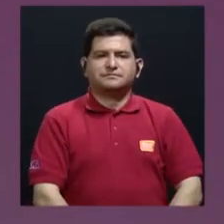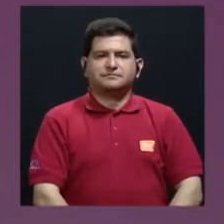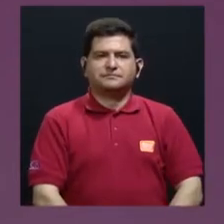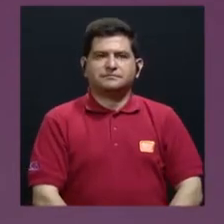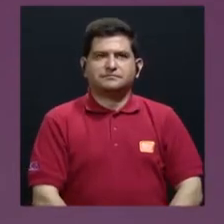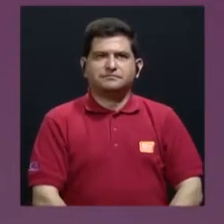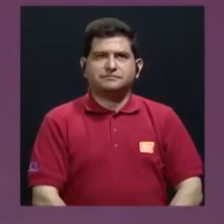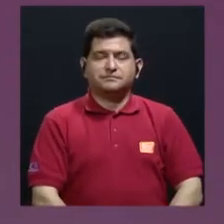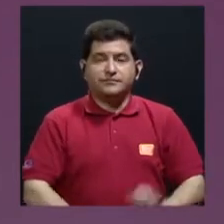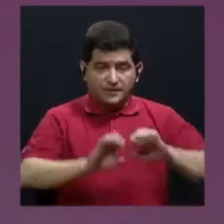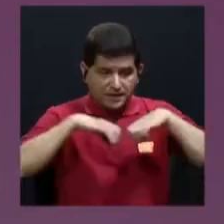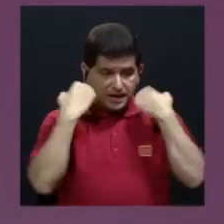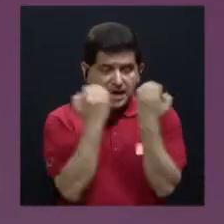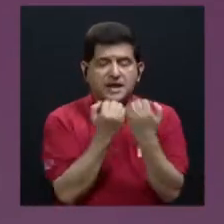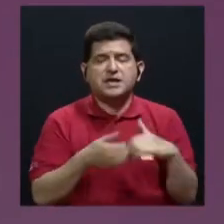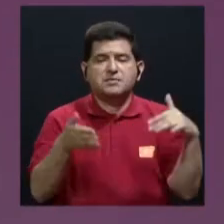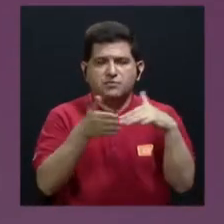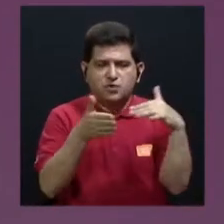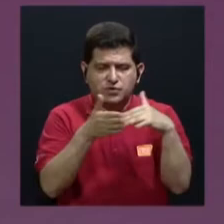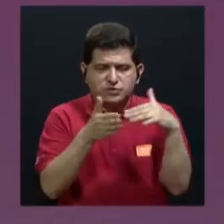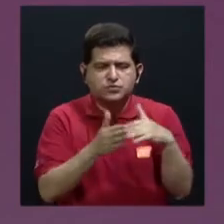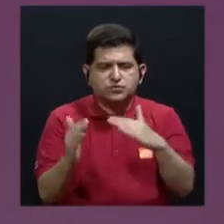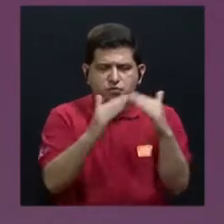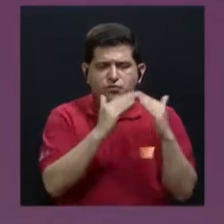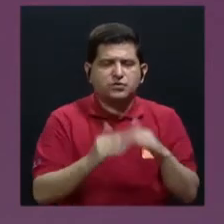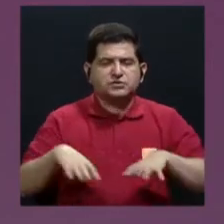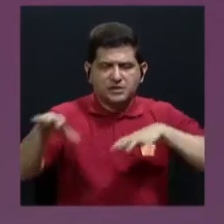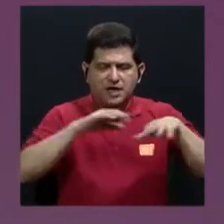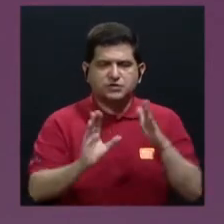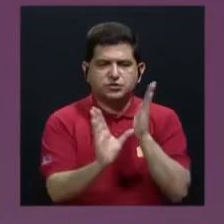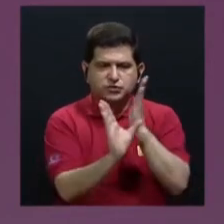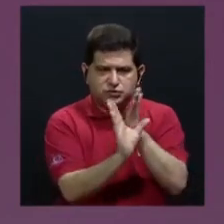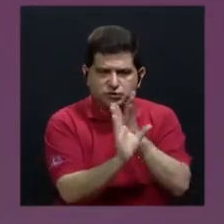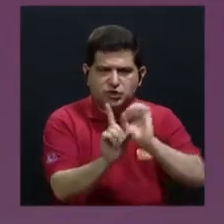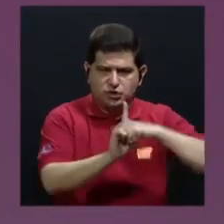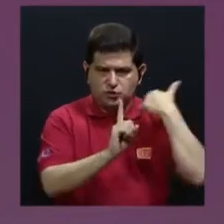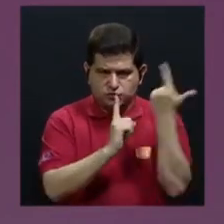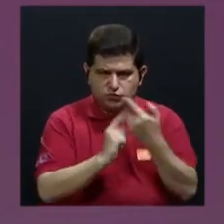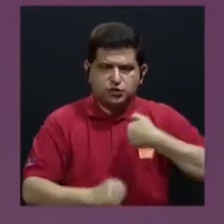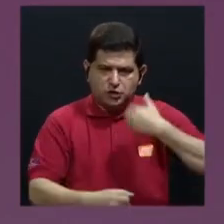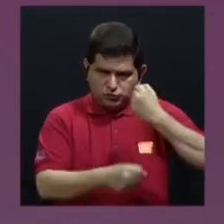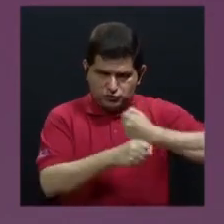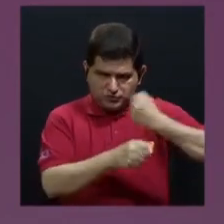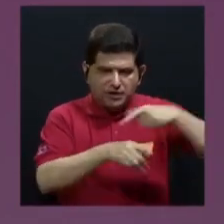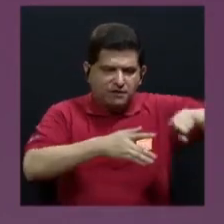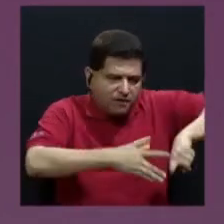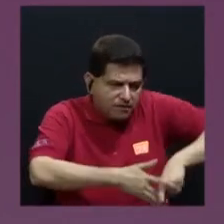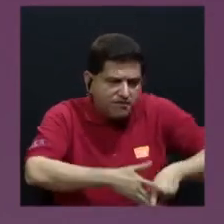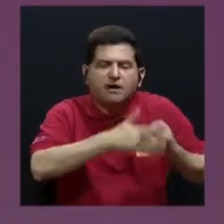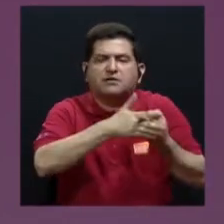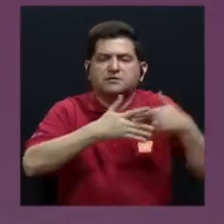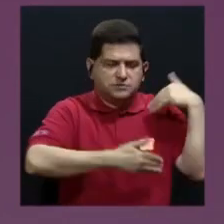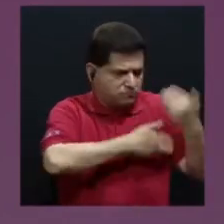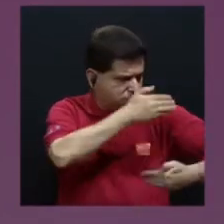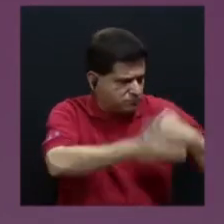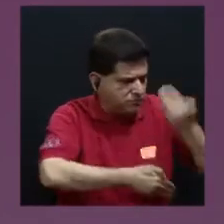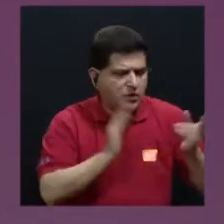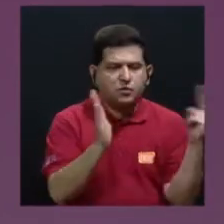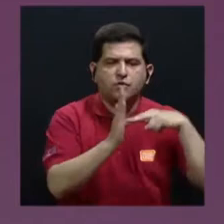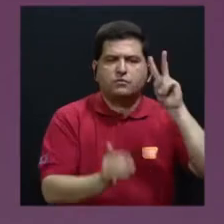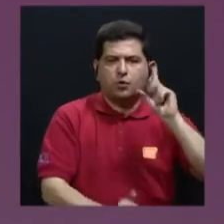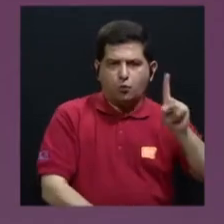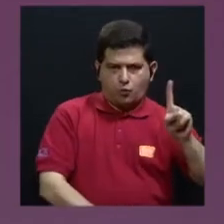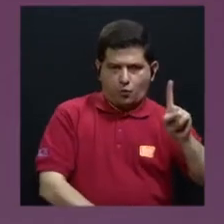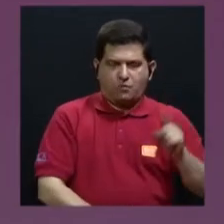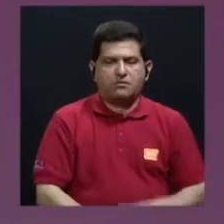El equipo de estudios comunitarios y acción psicosocial para el cual yo trabajo, ICAP, es quien inicia el proceso en el 2001,